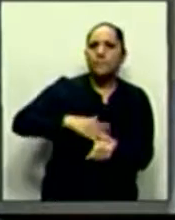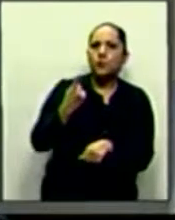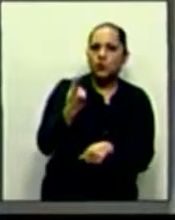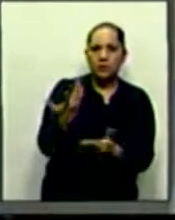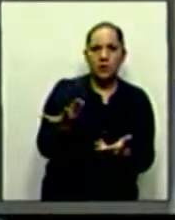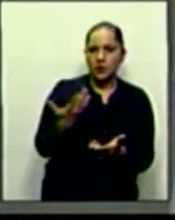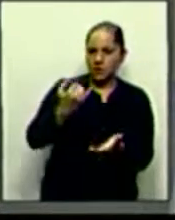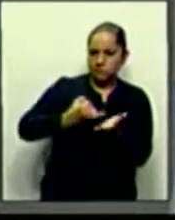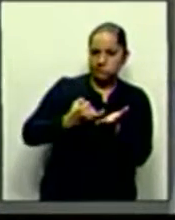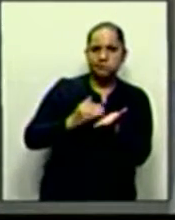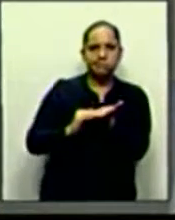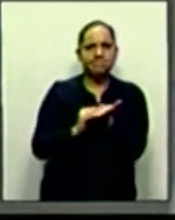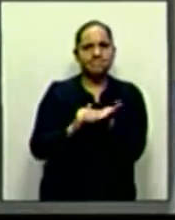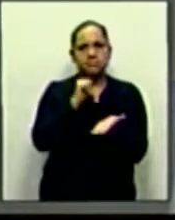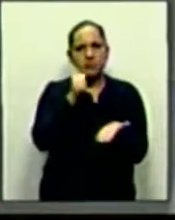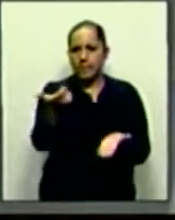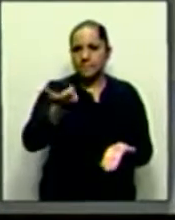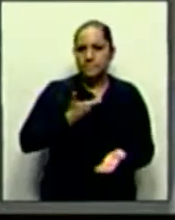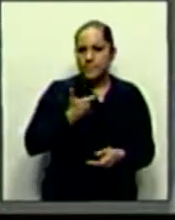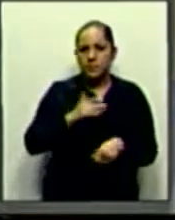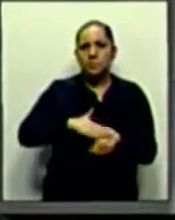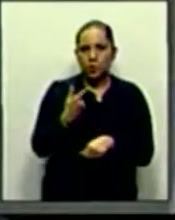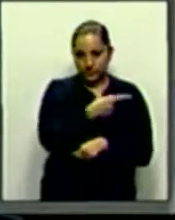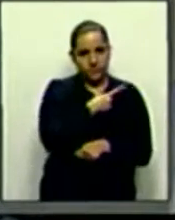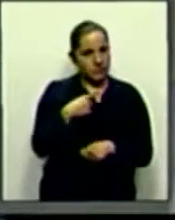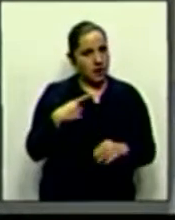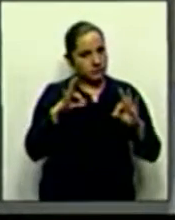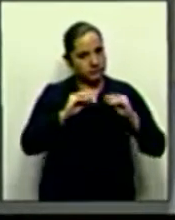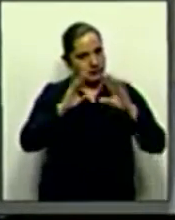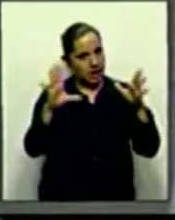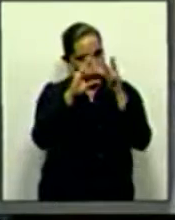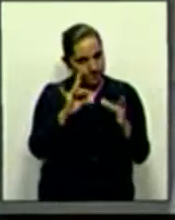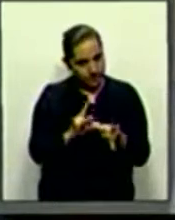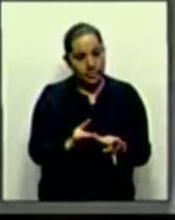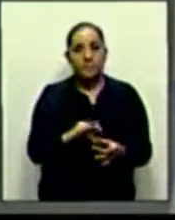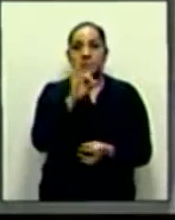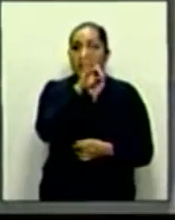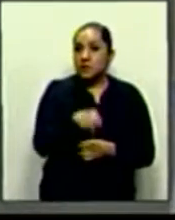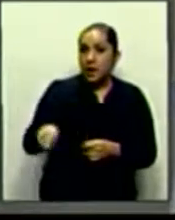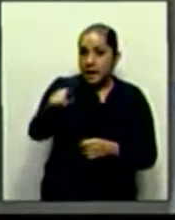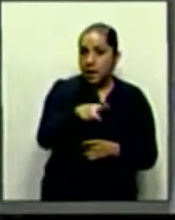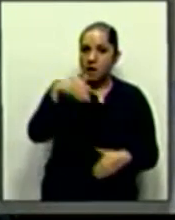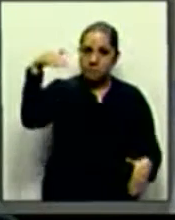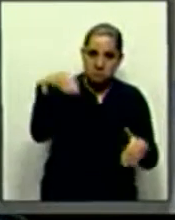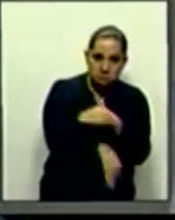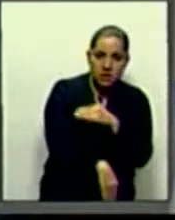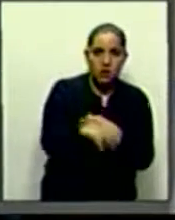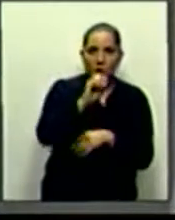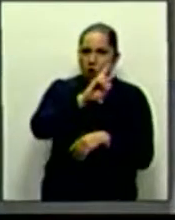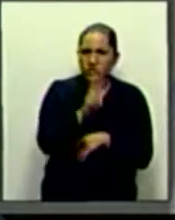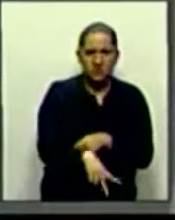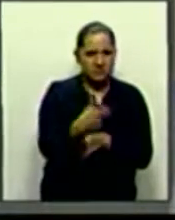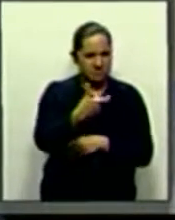o condonación de cada crédito fiscal, como la quiebra o insuficiencia total del